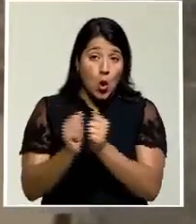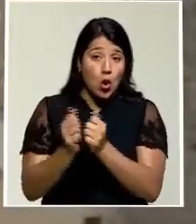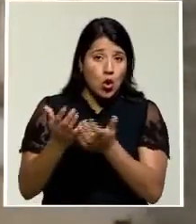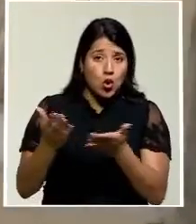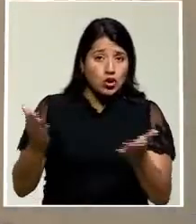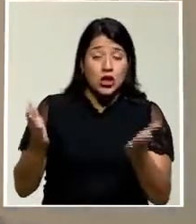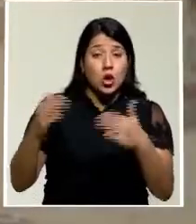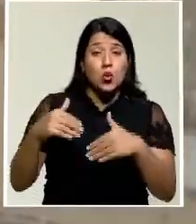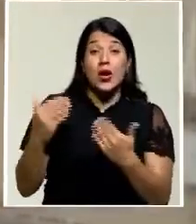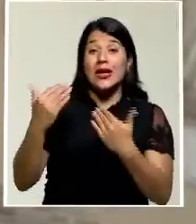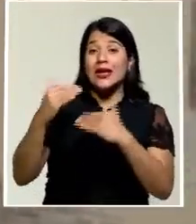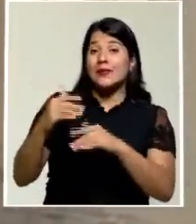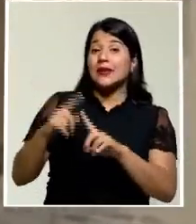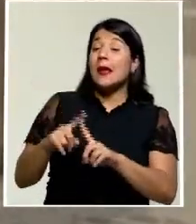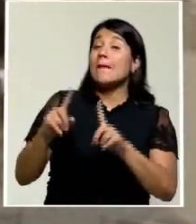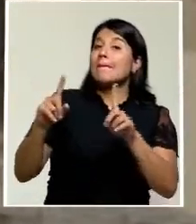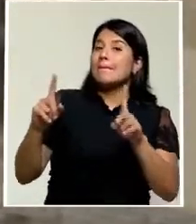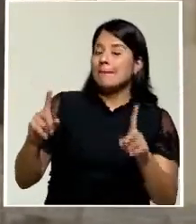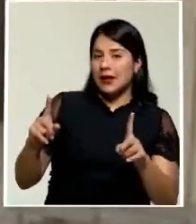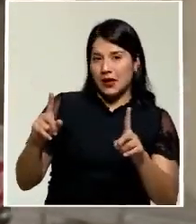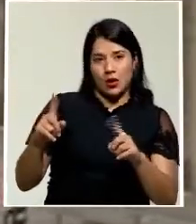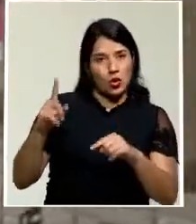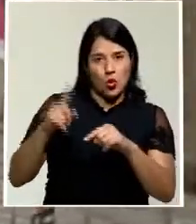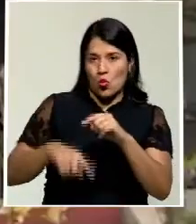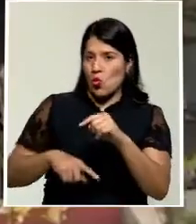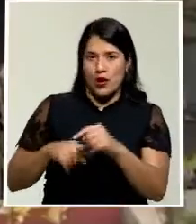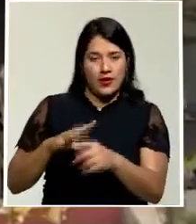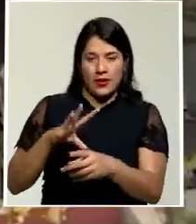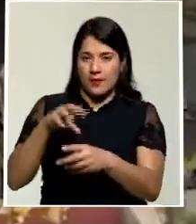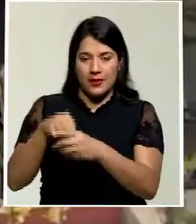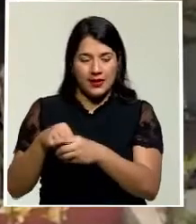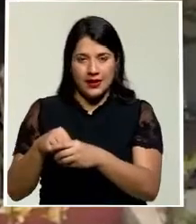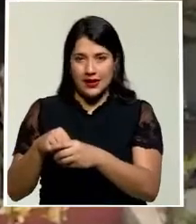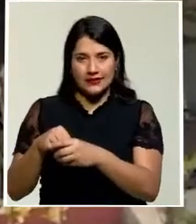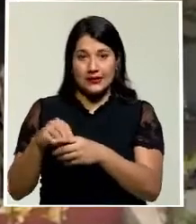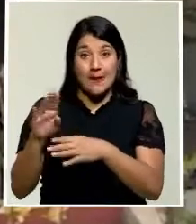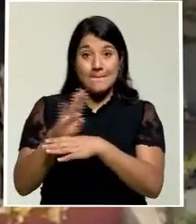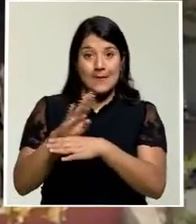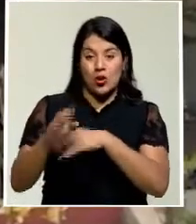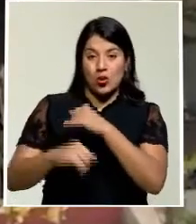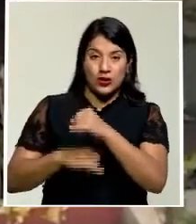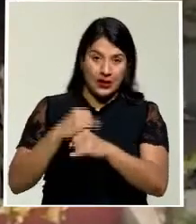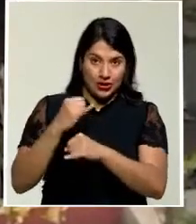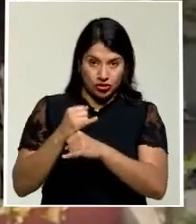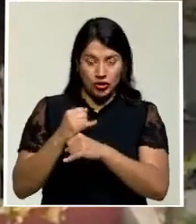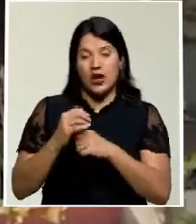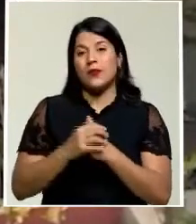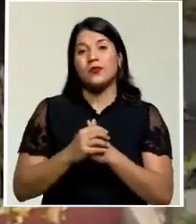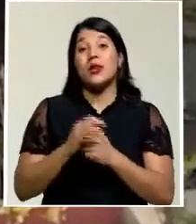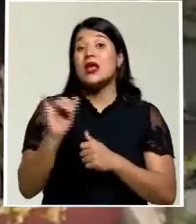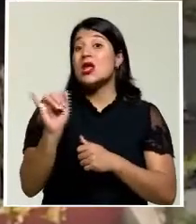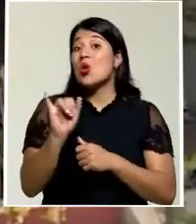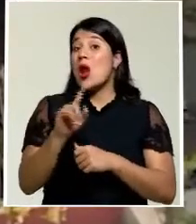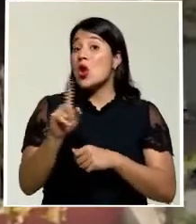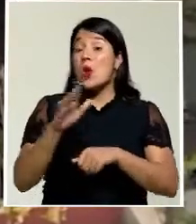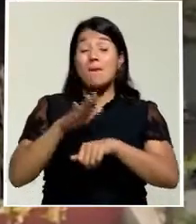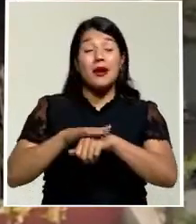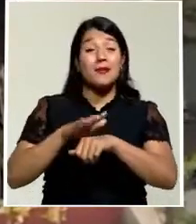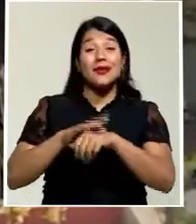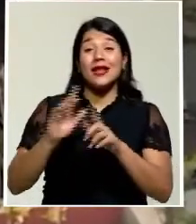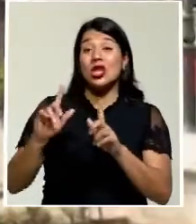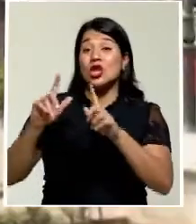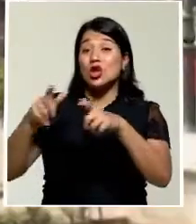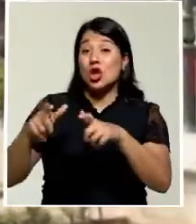límite, siempre y cuando no intermedien instituciones bancarias ubicadas fuera del territorio nacional. De igual forma, no están permitidas las contribuciones